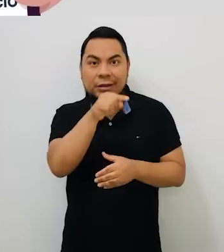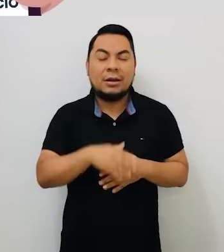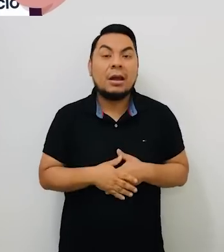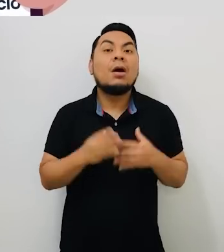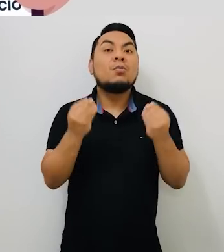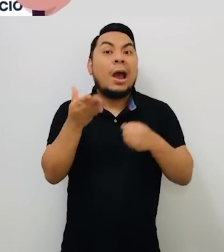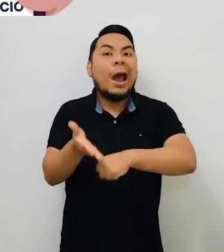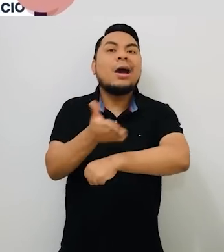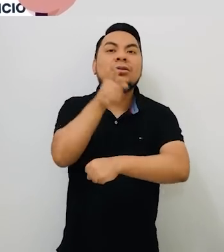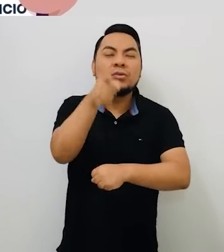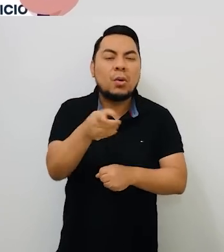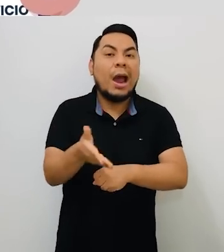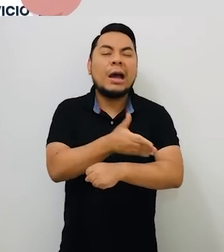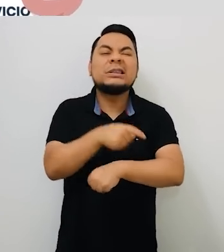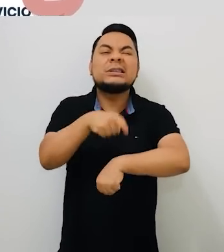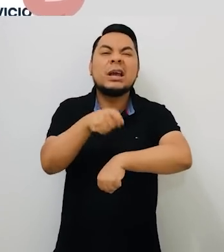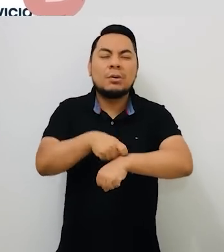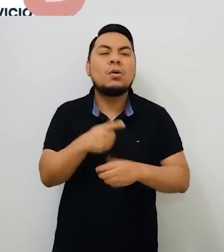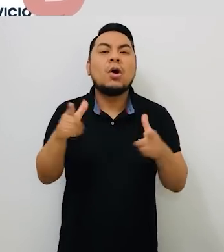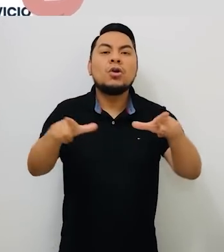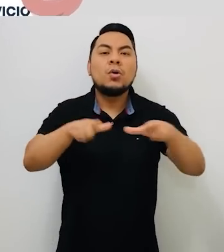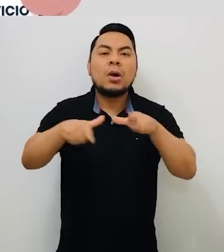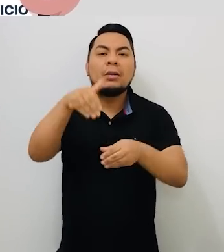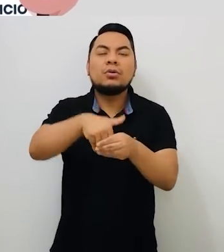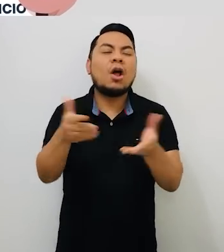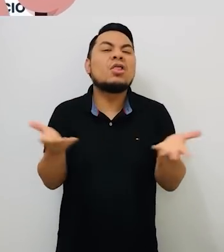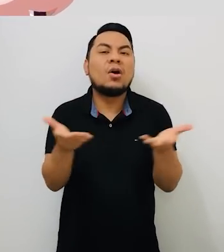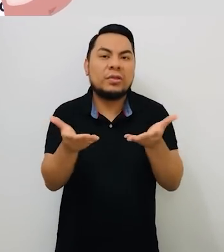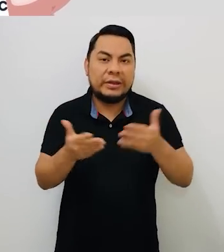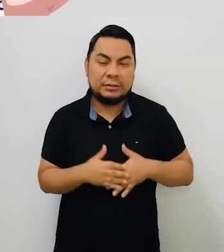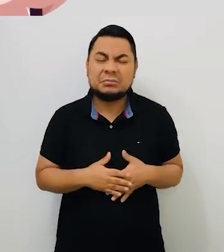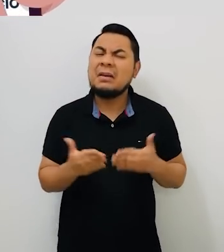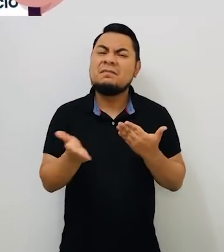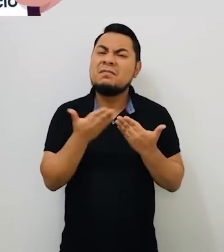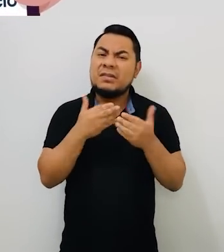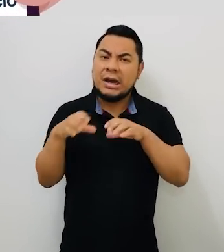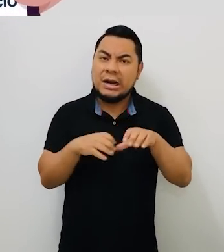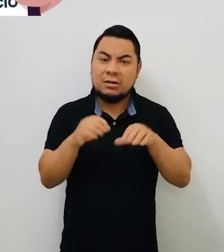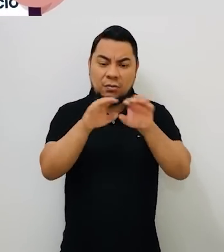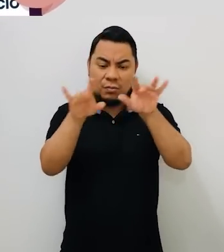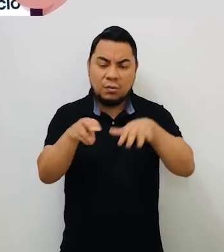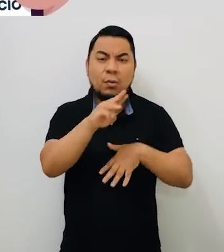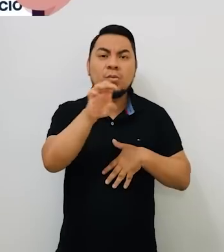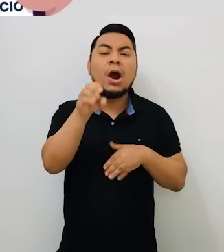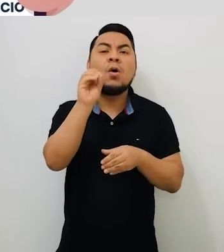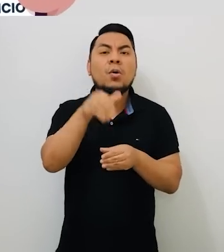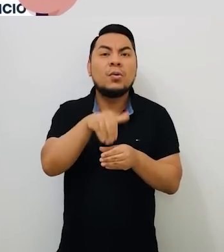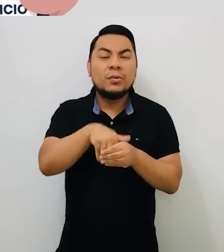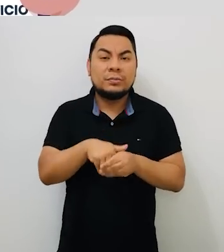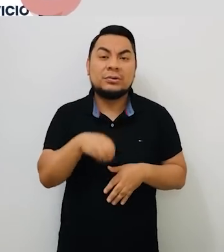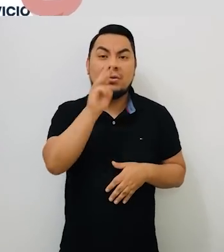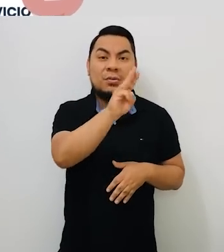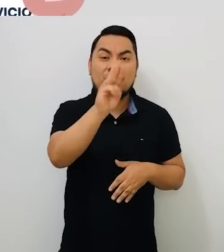Por ello, deberás averiguar con anticipación cuál es tu local de votación. Es fácil hacerlo en la página